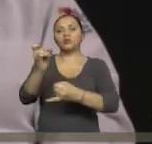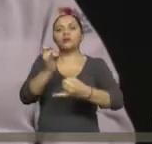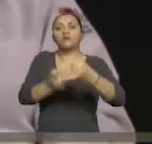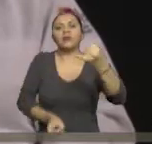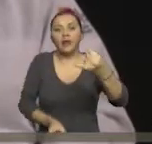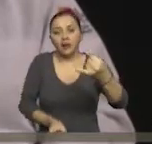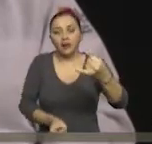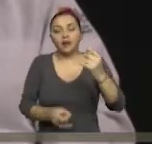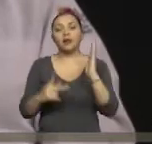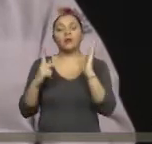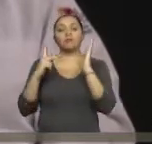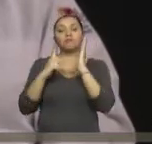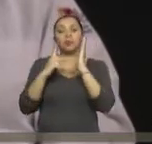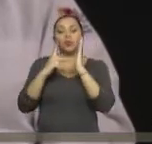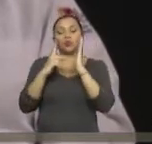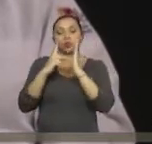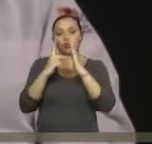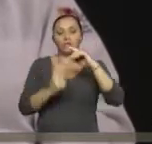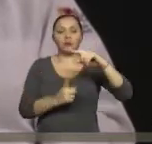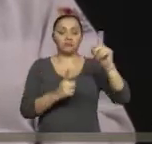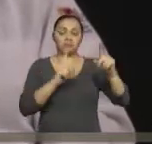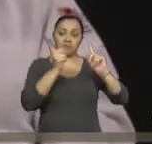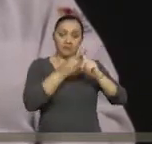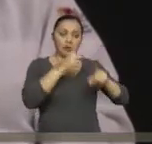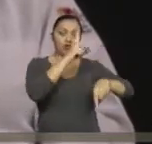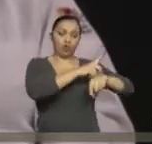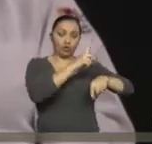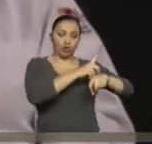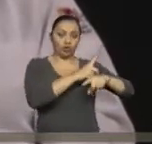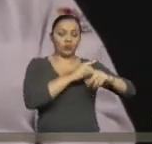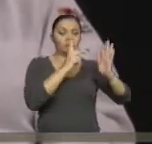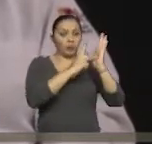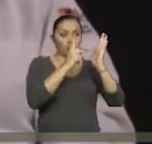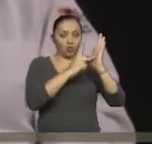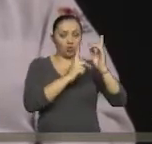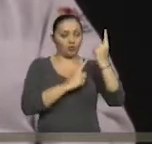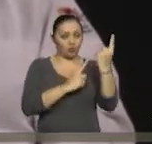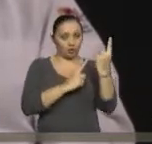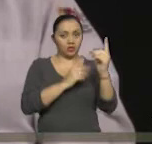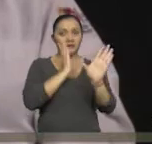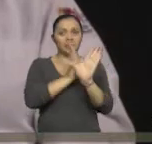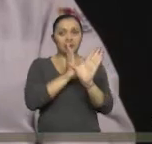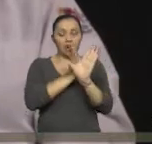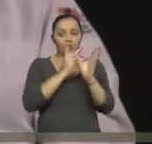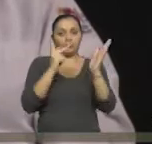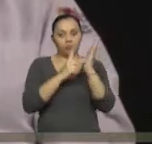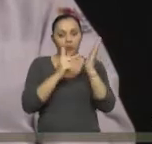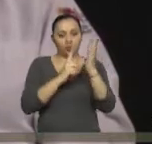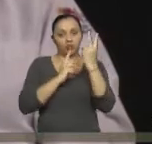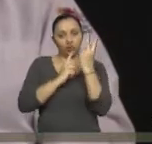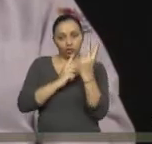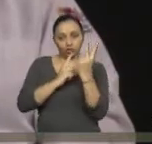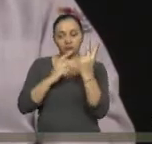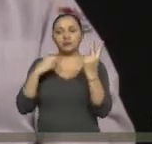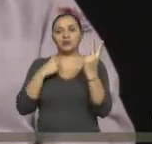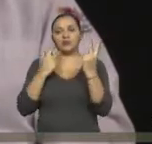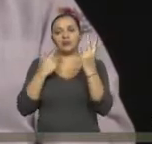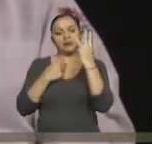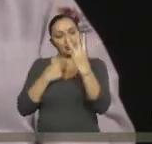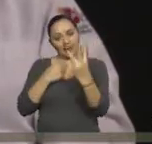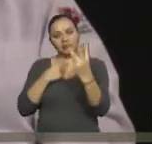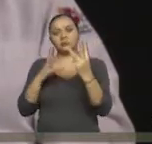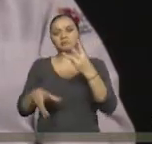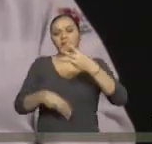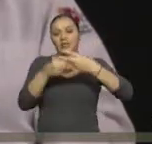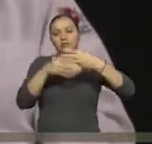Este puntaje obviamente se suma al puntaje que nos ha dado ya el médico y el psicólogo, y el puntaje de trabajo social termina